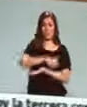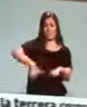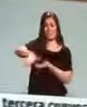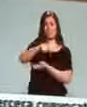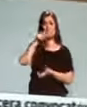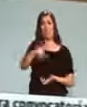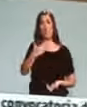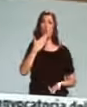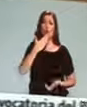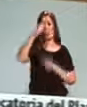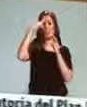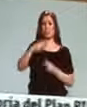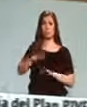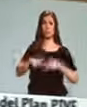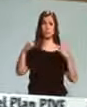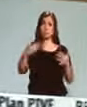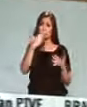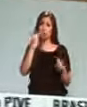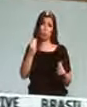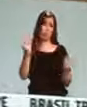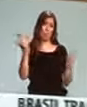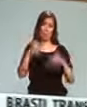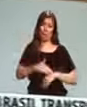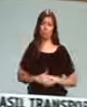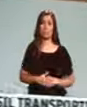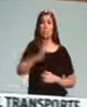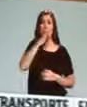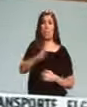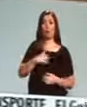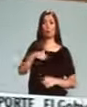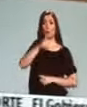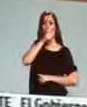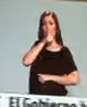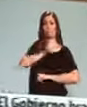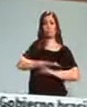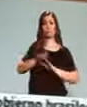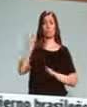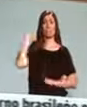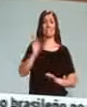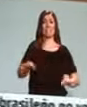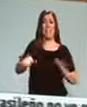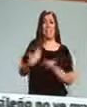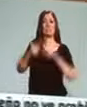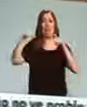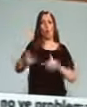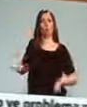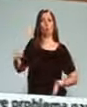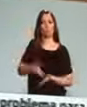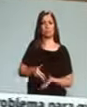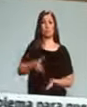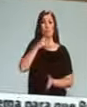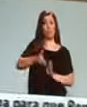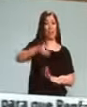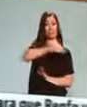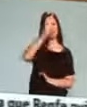considerarse un gesto de respeto a la Cámara. Por eso no he comparecido hasta hoy. No me parecía que lo que aquí se pudiera